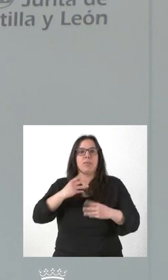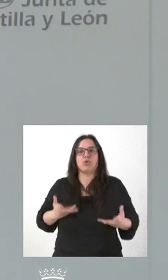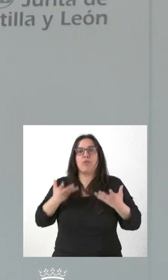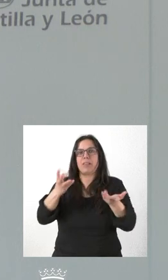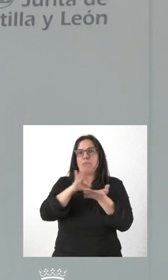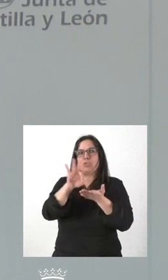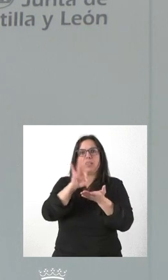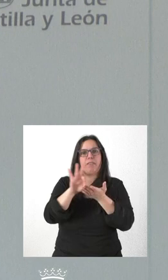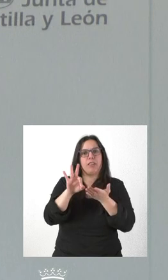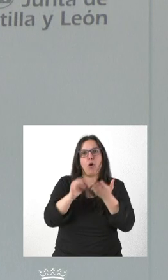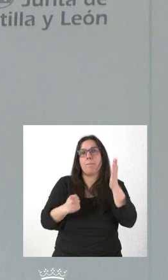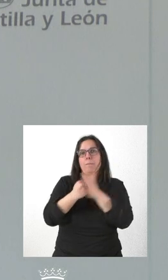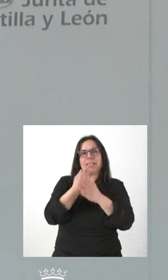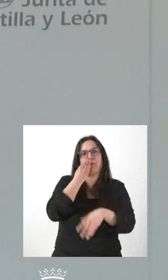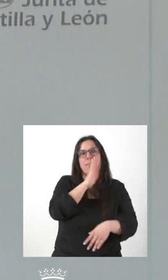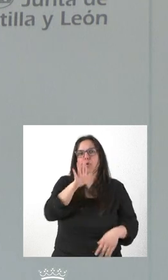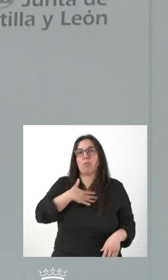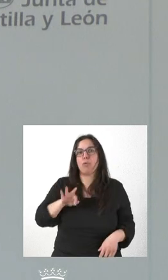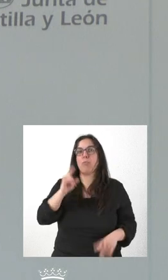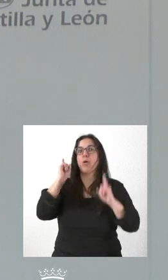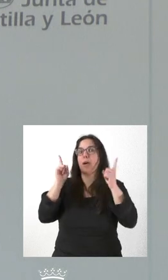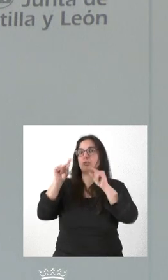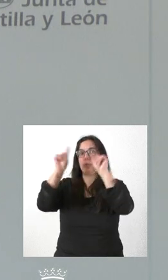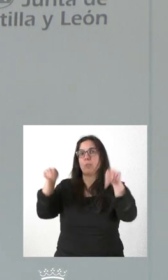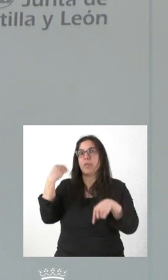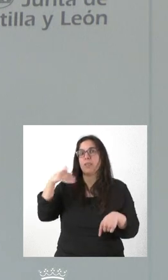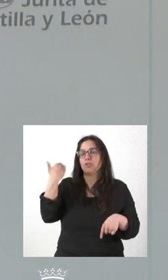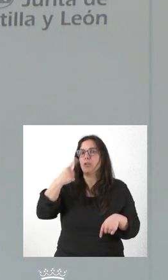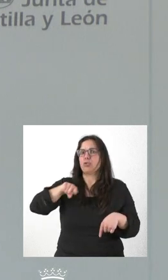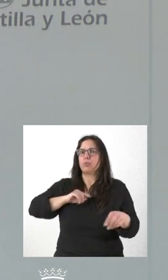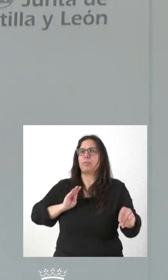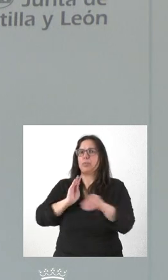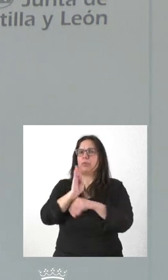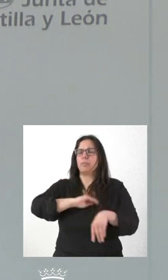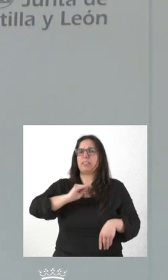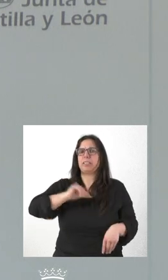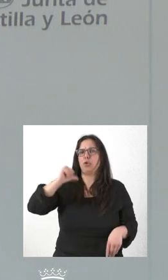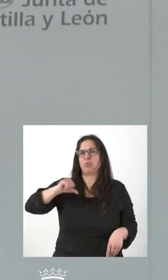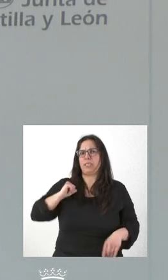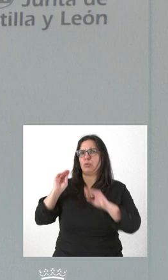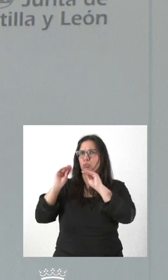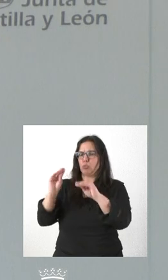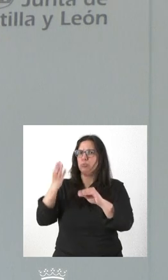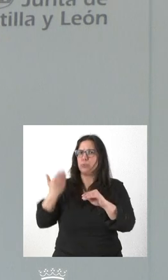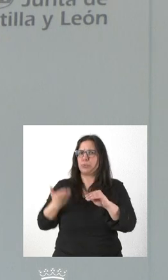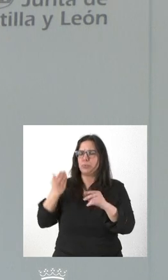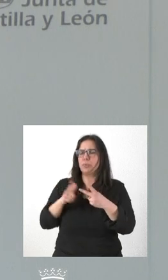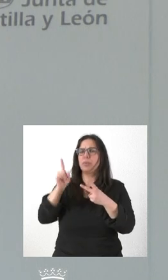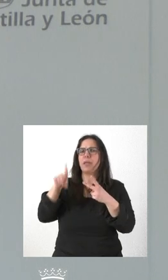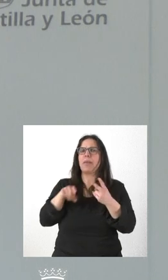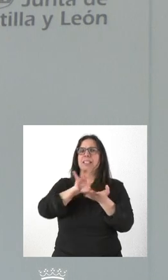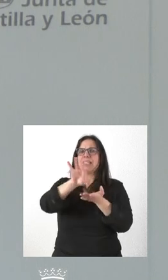somos capaces. En el caso concreto de Soria hacemos una buena inversión en el Hospital Santa Árbara, que es una inversión ciertamente relevante. Mantenemos un servicio